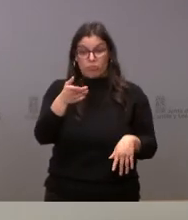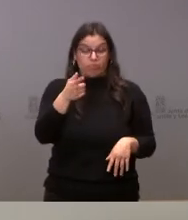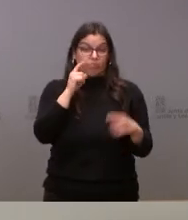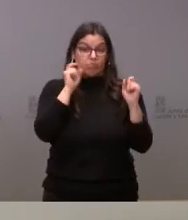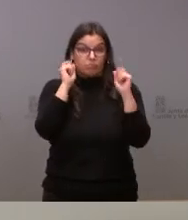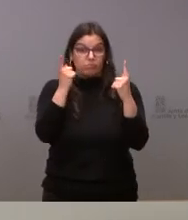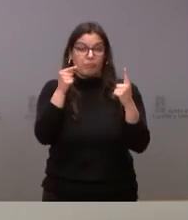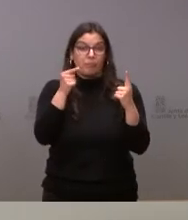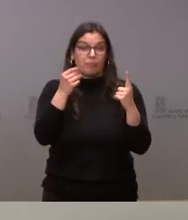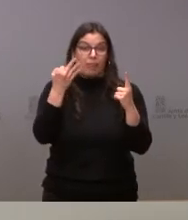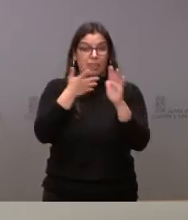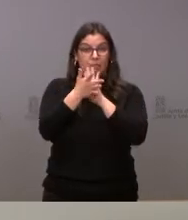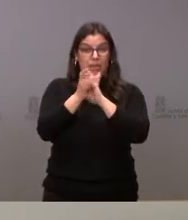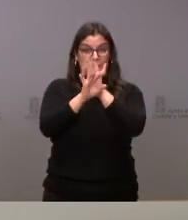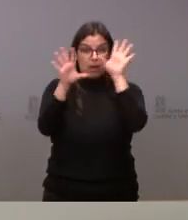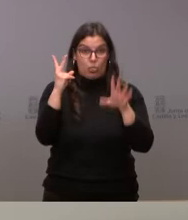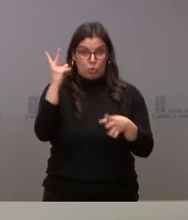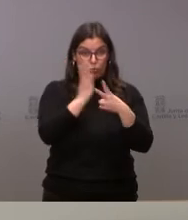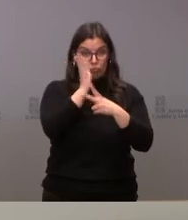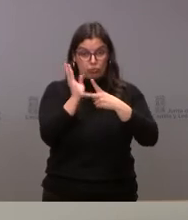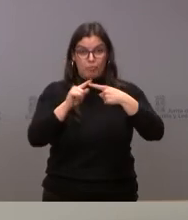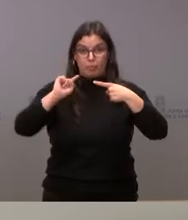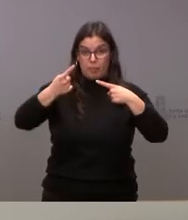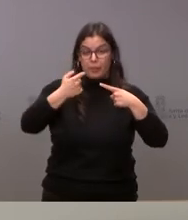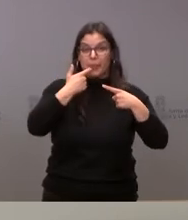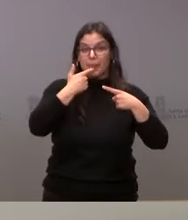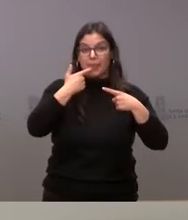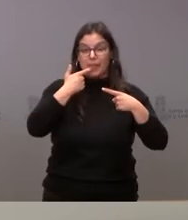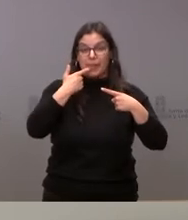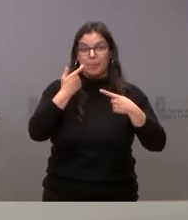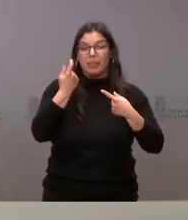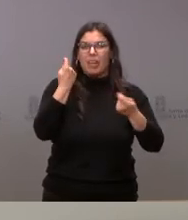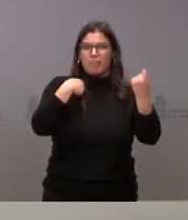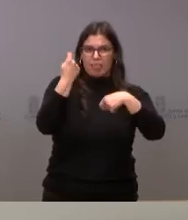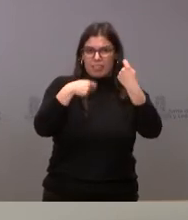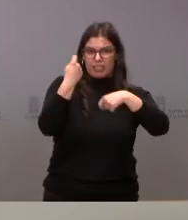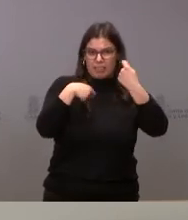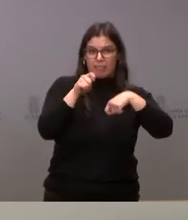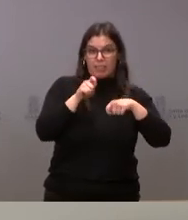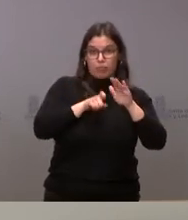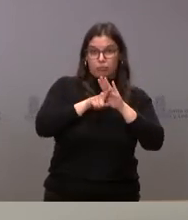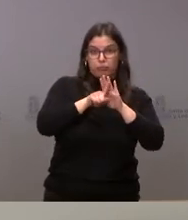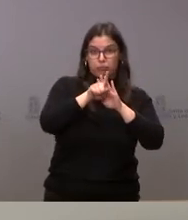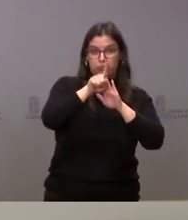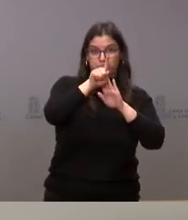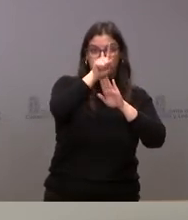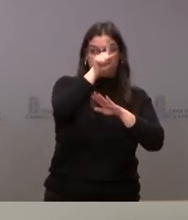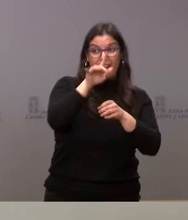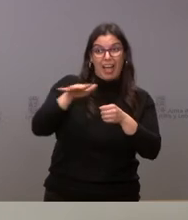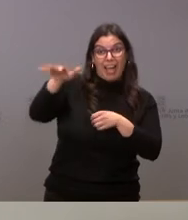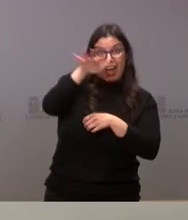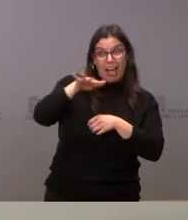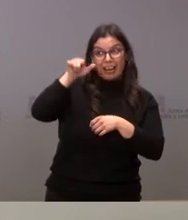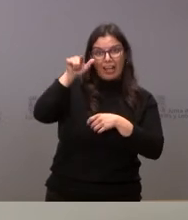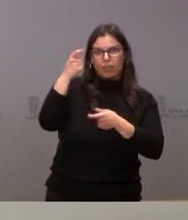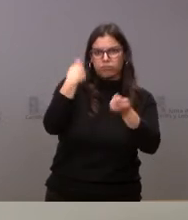aquí convendría decir dos aclaraciones. En primer lugar, que el volumen de exportaciones ha sido creciente con este área geográfica desde Castilla